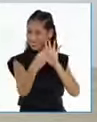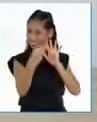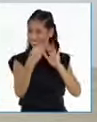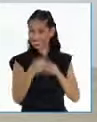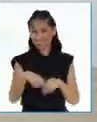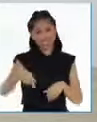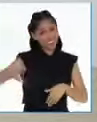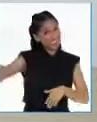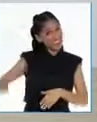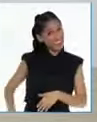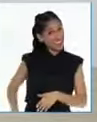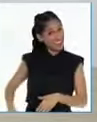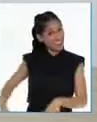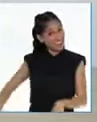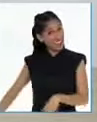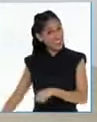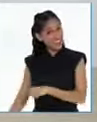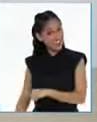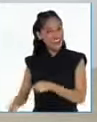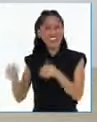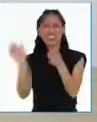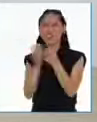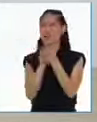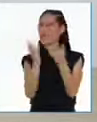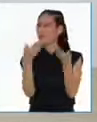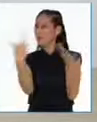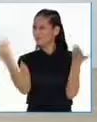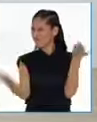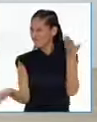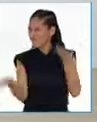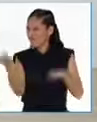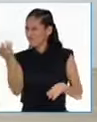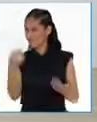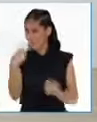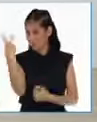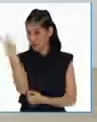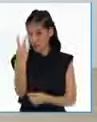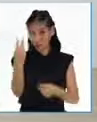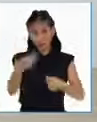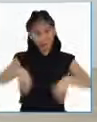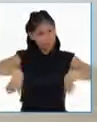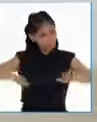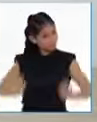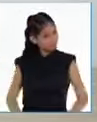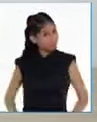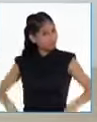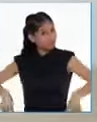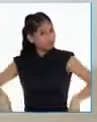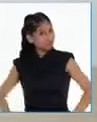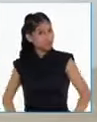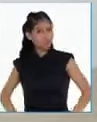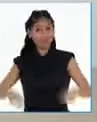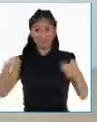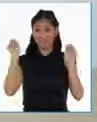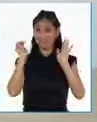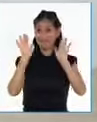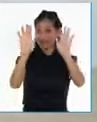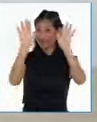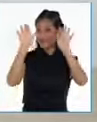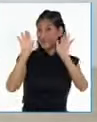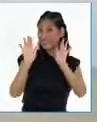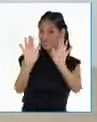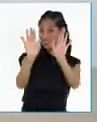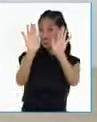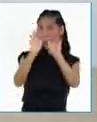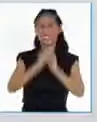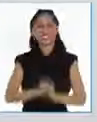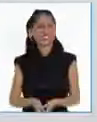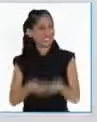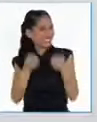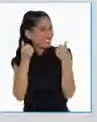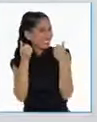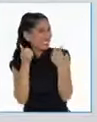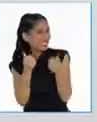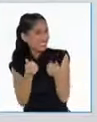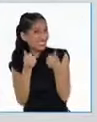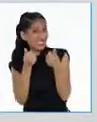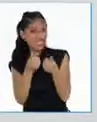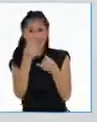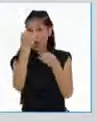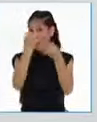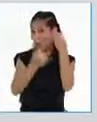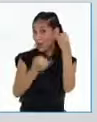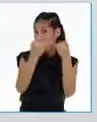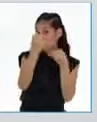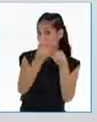pierna izquierda cruzado, dos palmas en el muslo y palmas juntos. ¡Eso es! Y la última